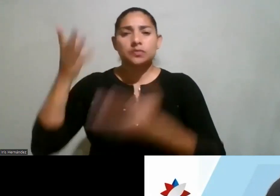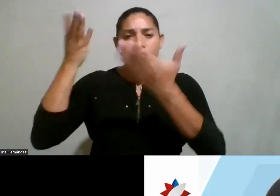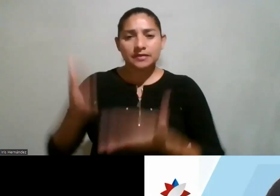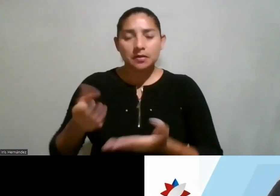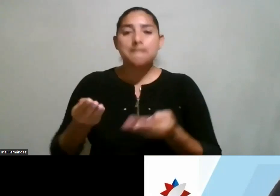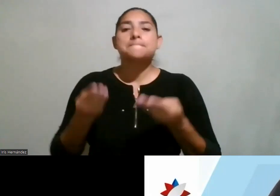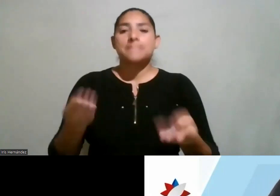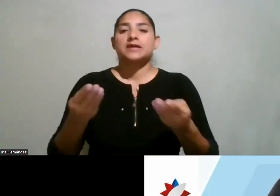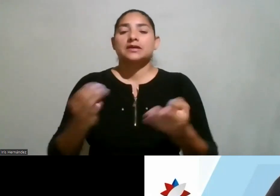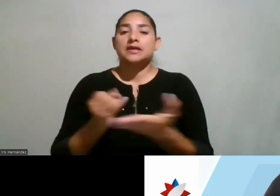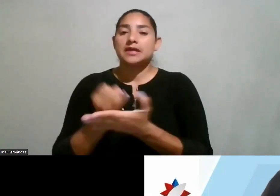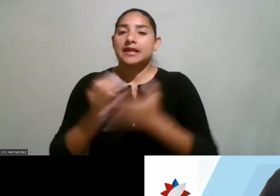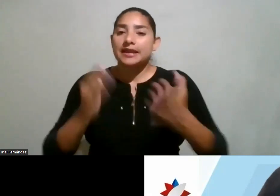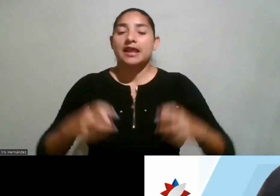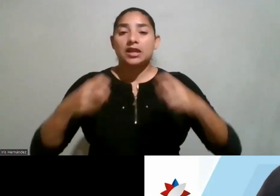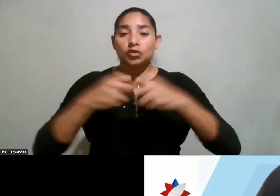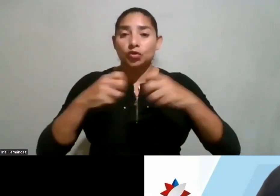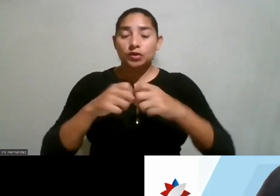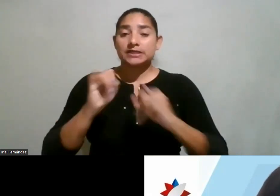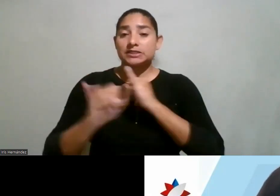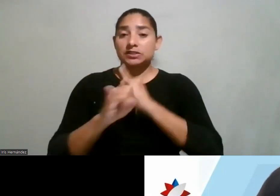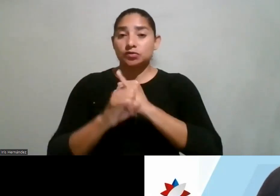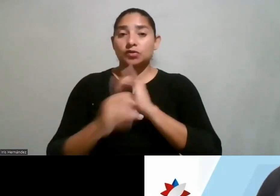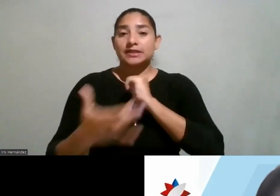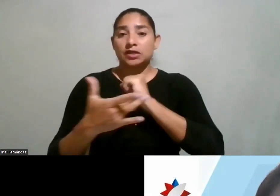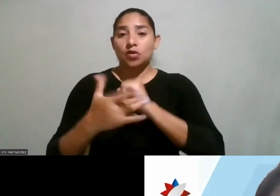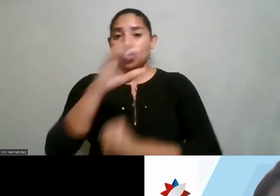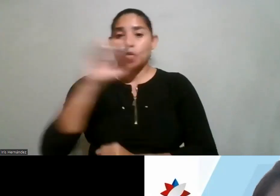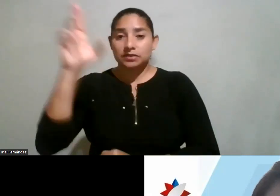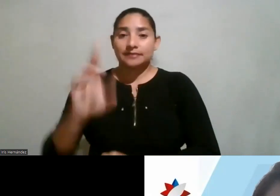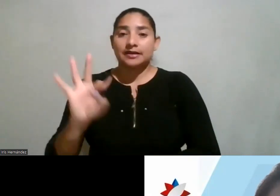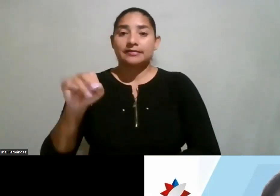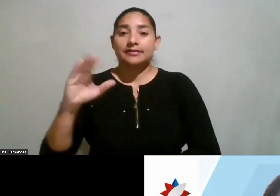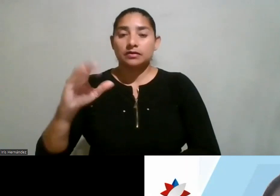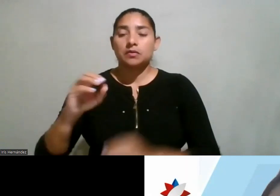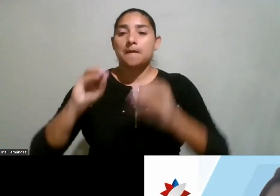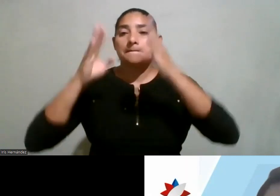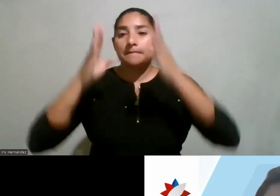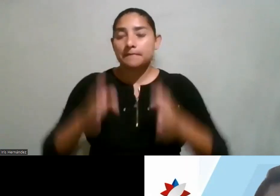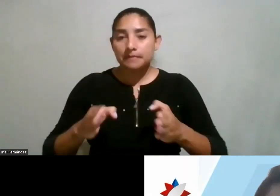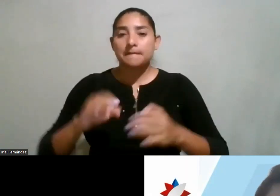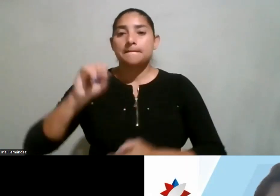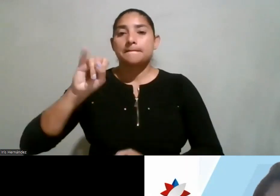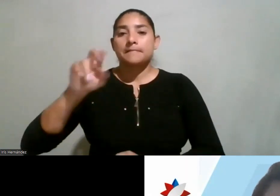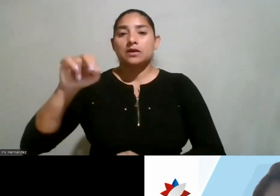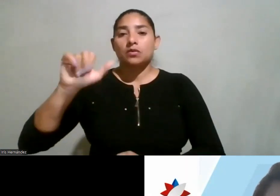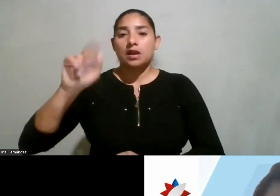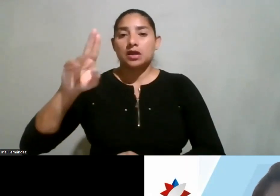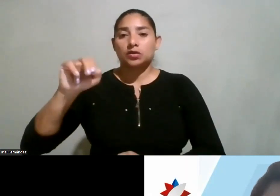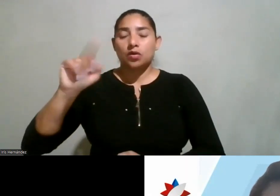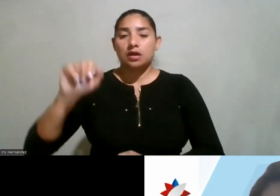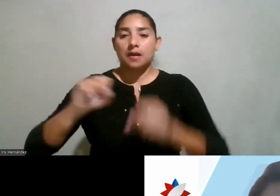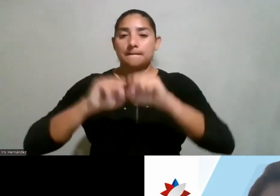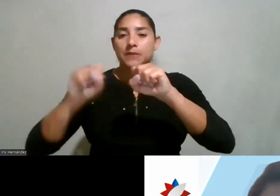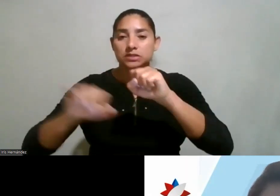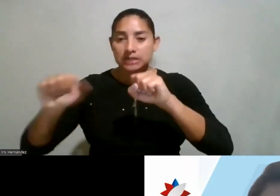un bachillerato en Ingeniería Electrónica en el Instituto Tecnológico de Costa Rica, una maestría en Microelectrónica y Microsistemas